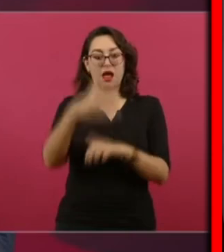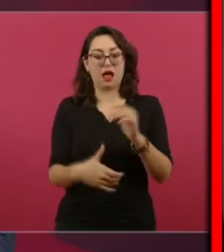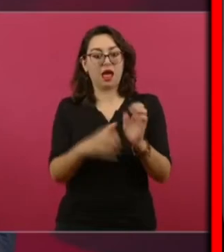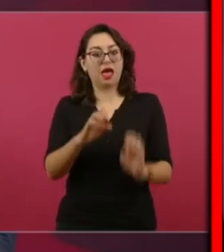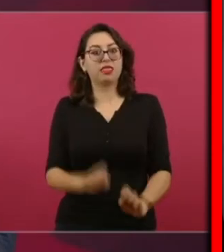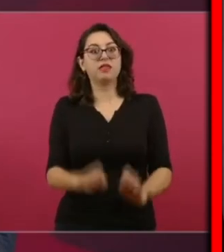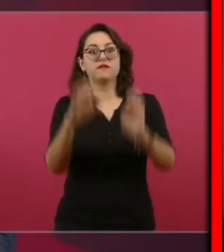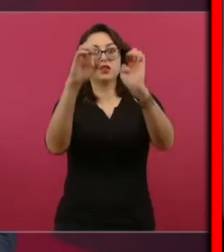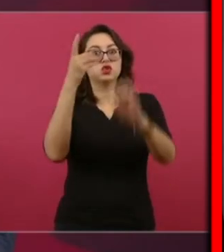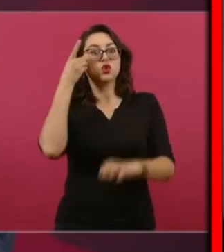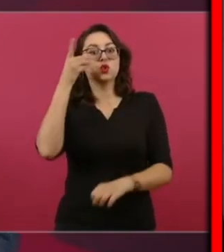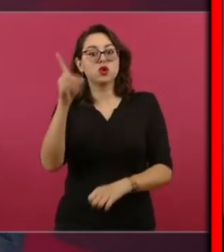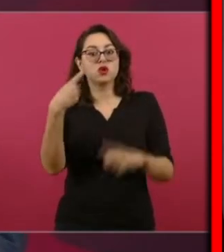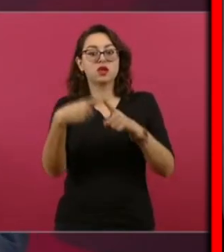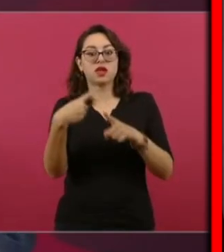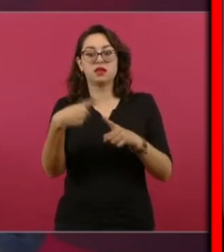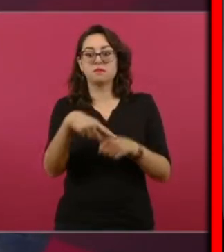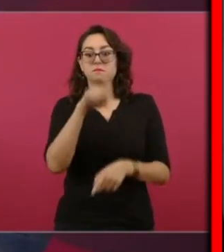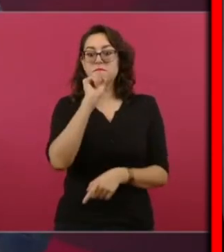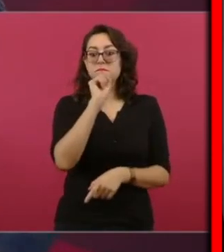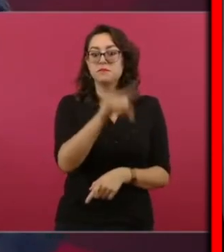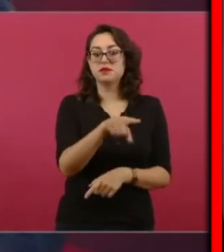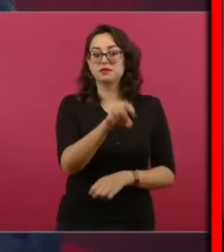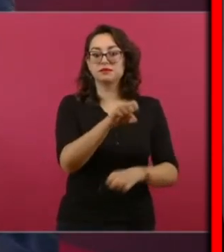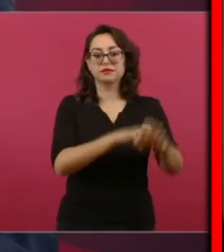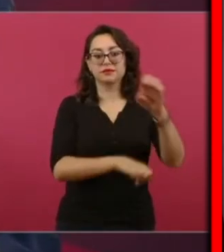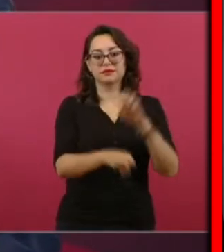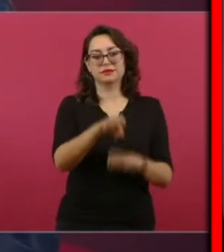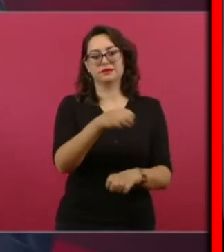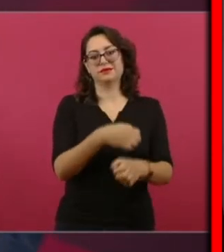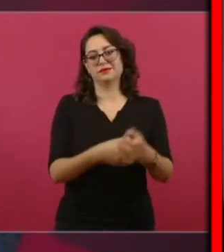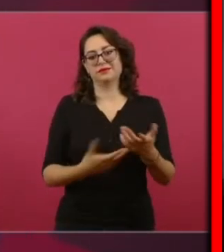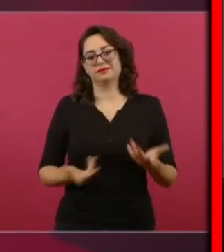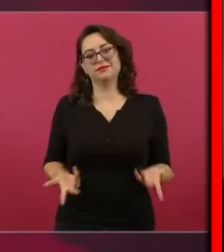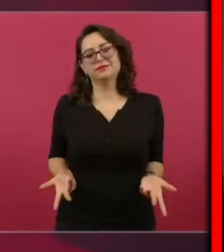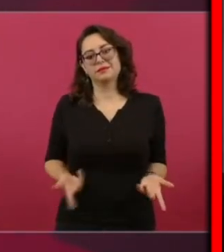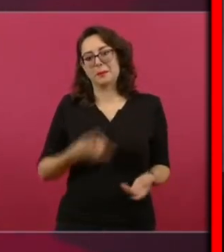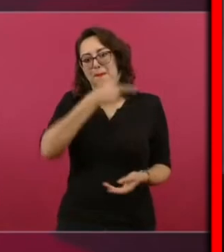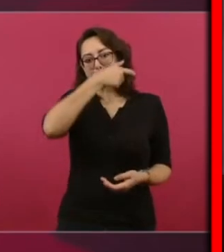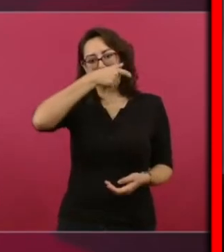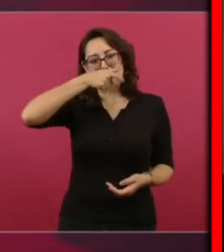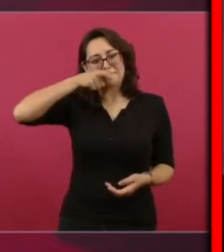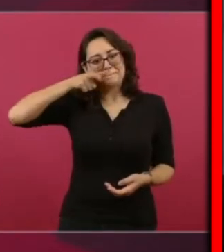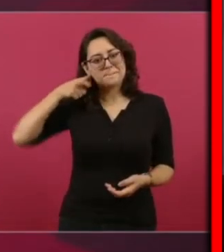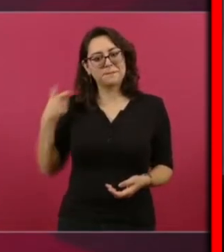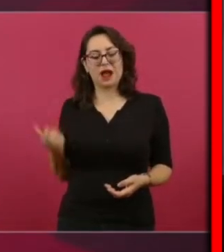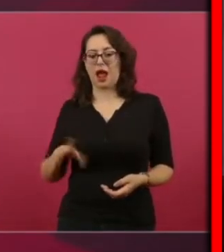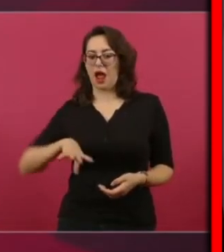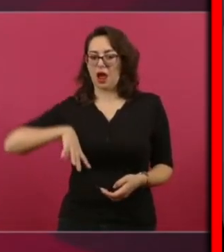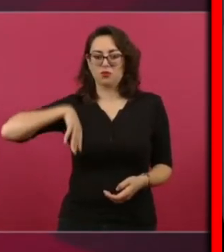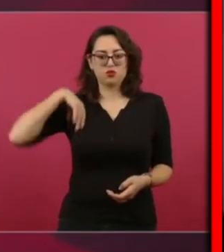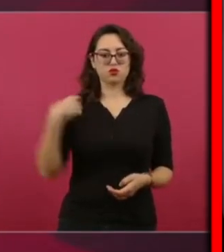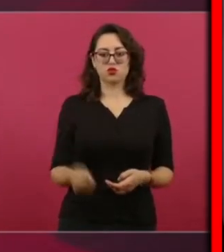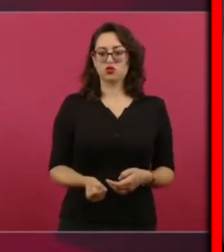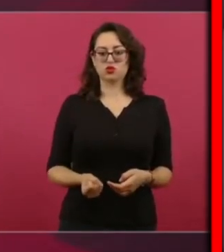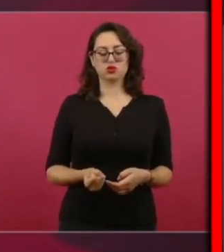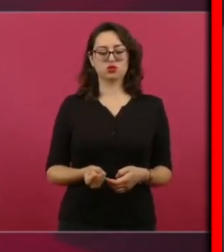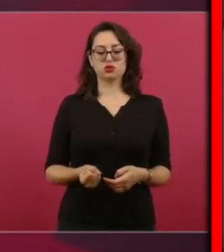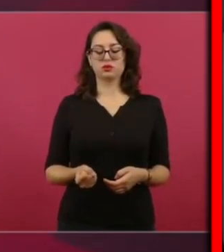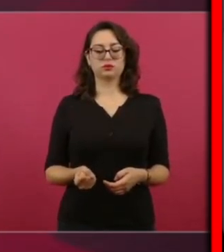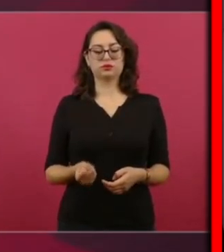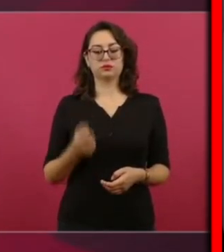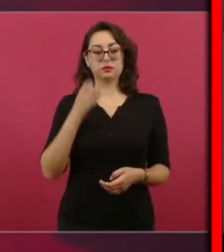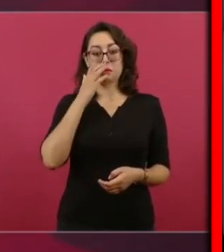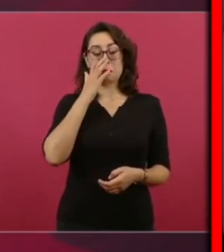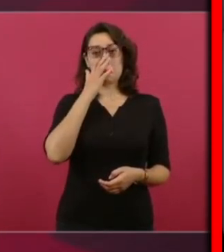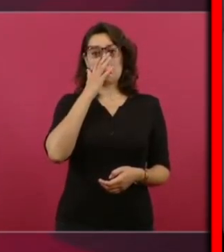entonces logramos una disminución una reducción en nada